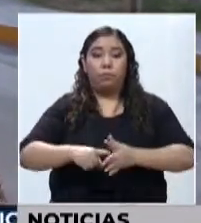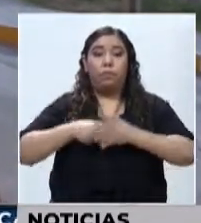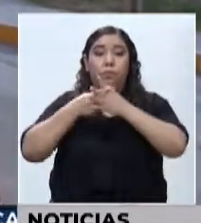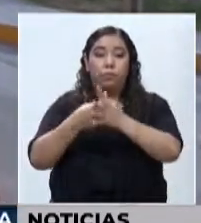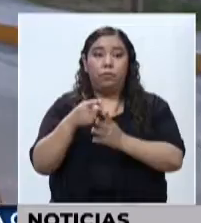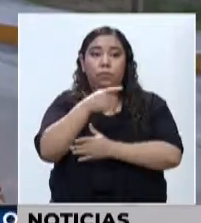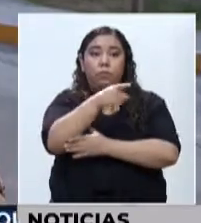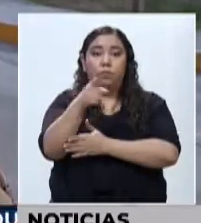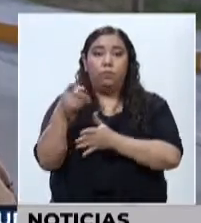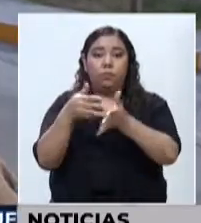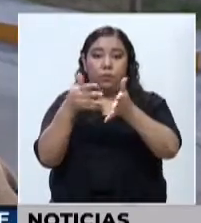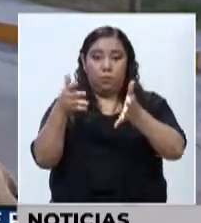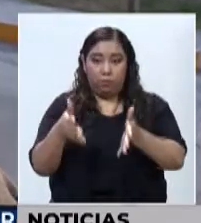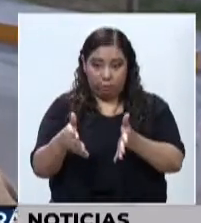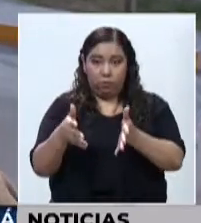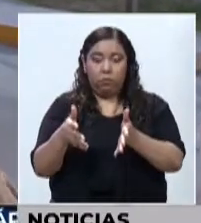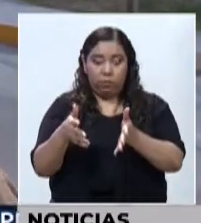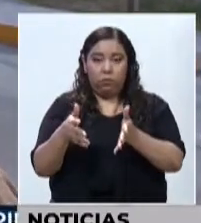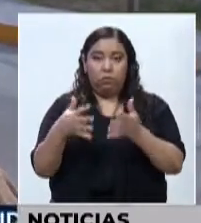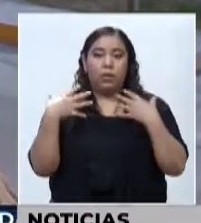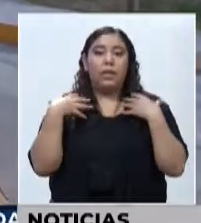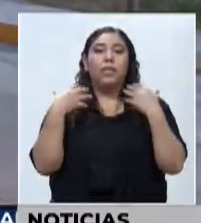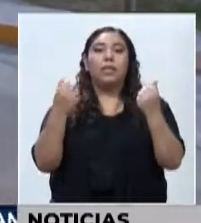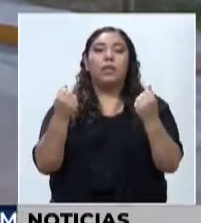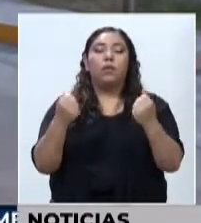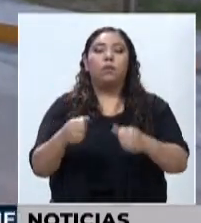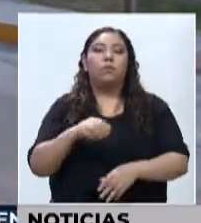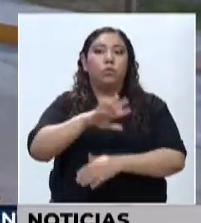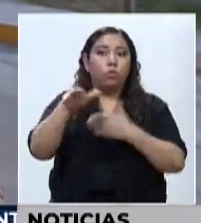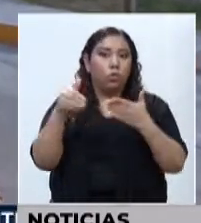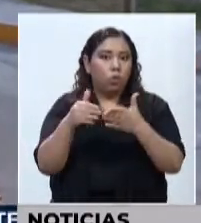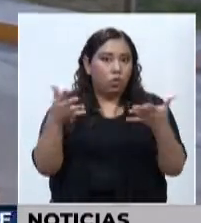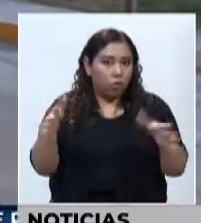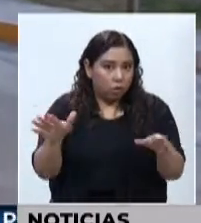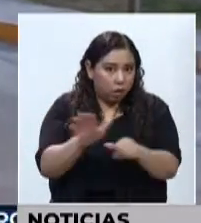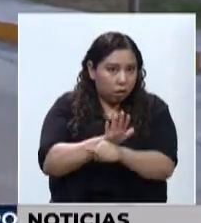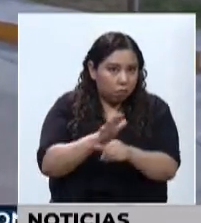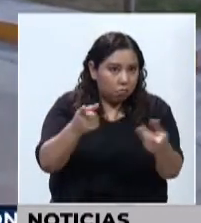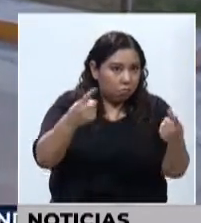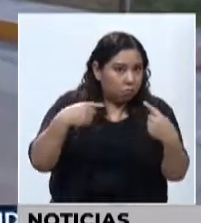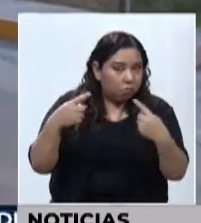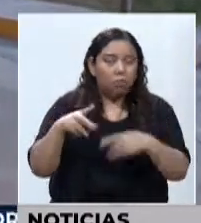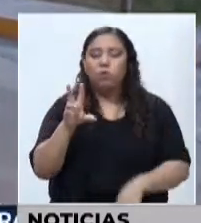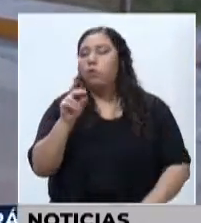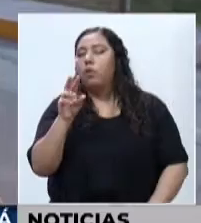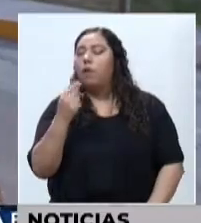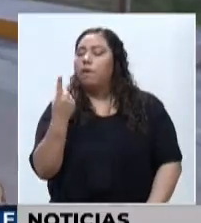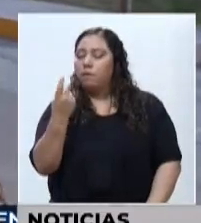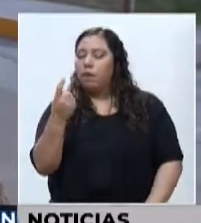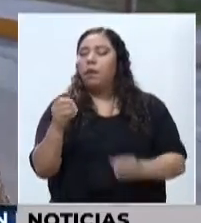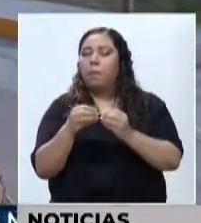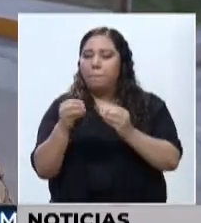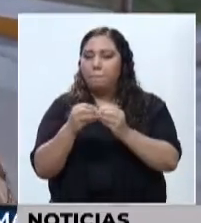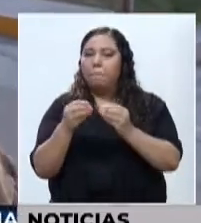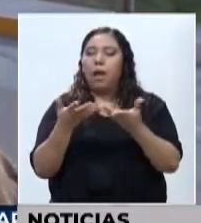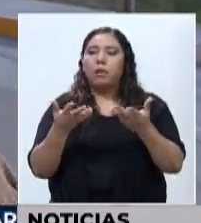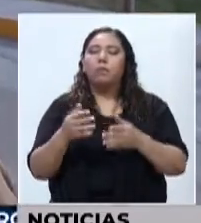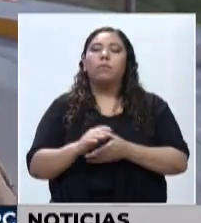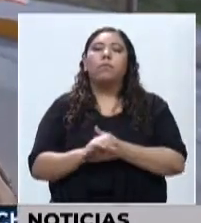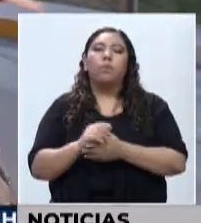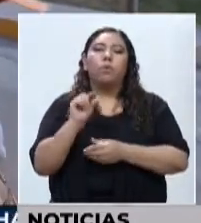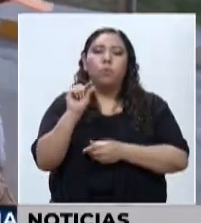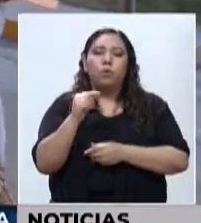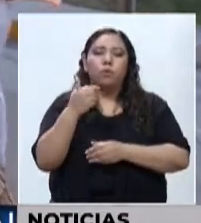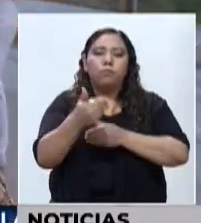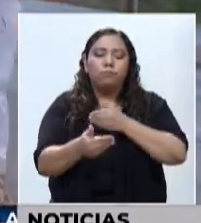estudiantes del área de la salud. Sabemos de que no están todos acá, somos conscientes de eso y vamos a ir aperturando gradualmente